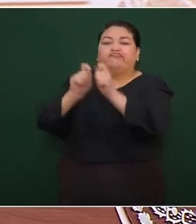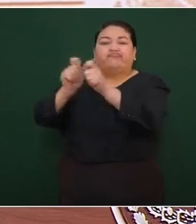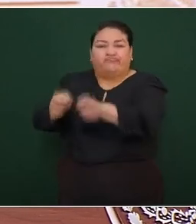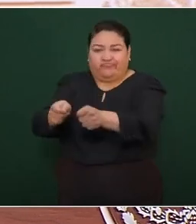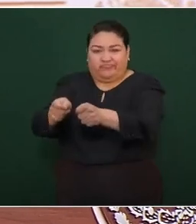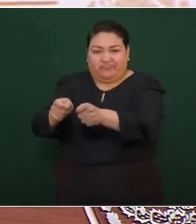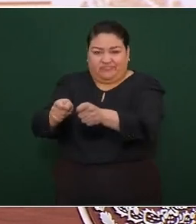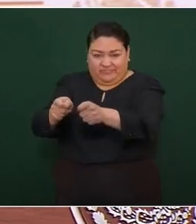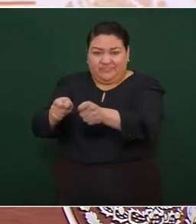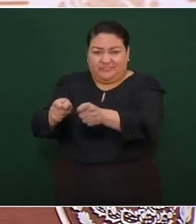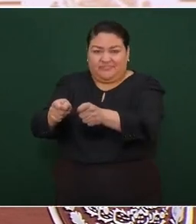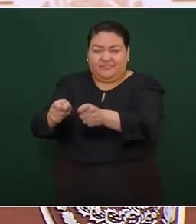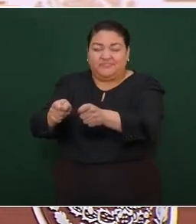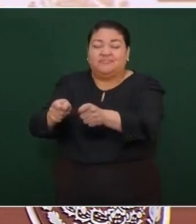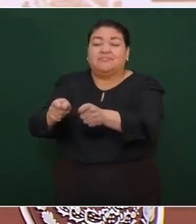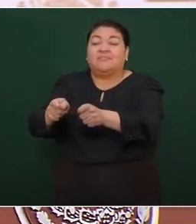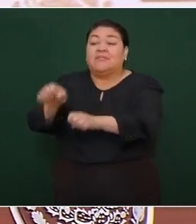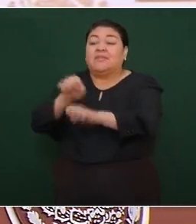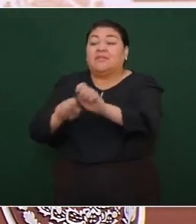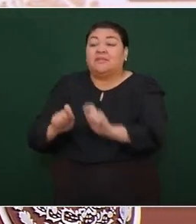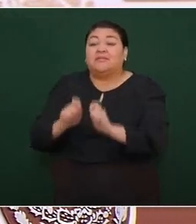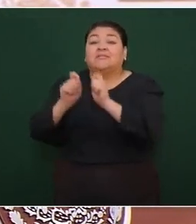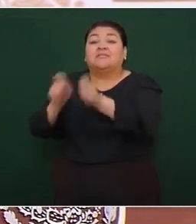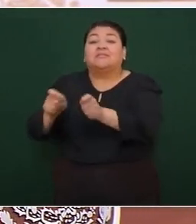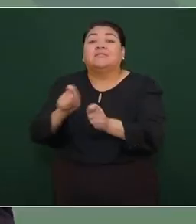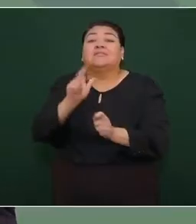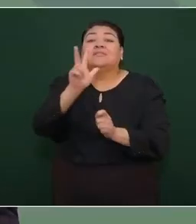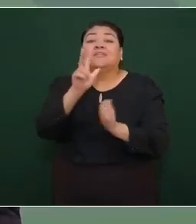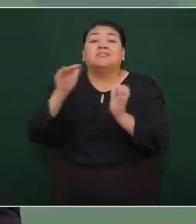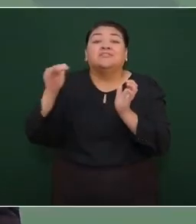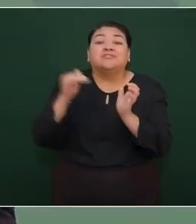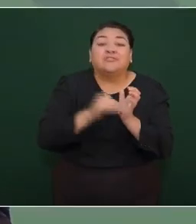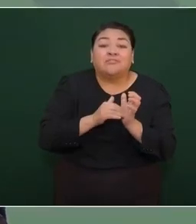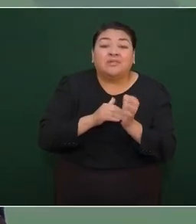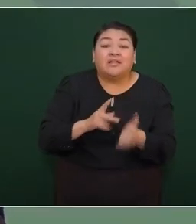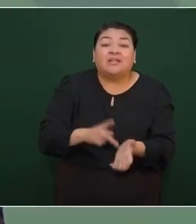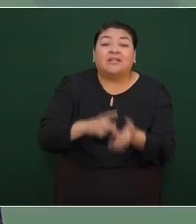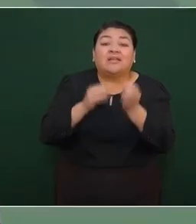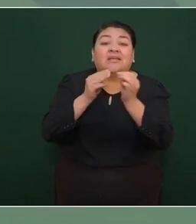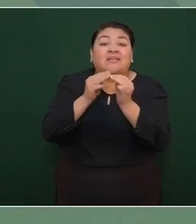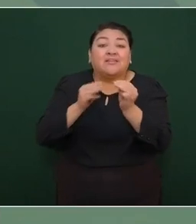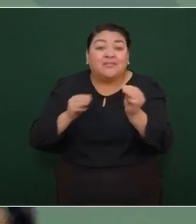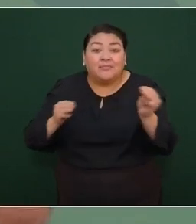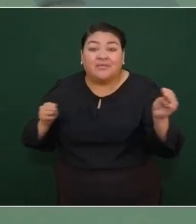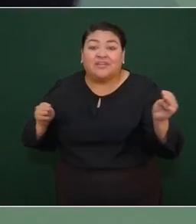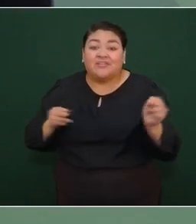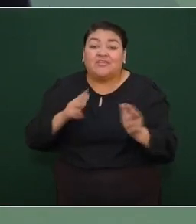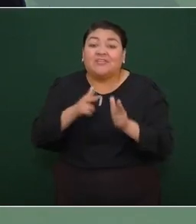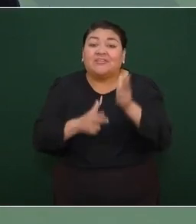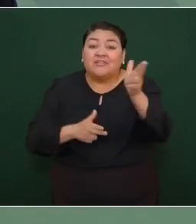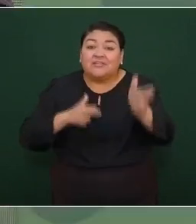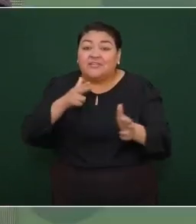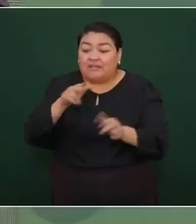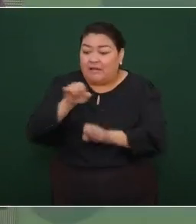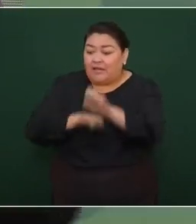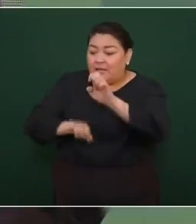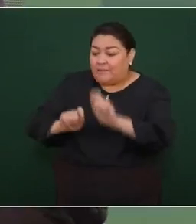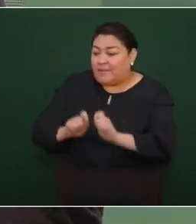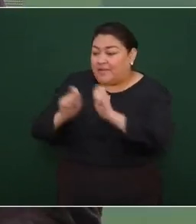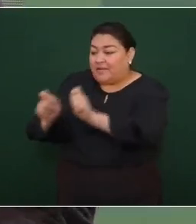entregaron 18 mil kilómetros de vías férreas a dos empresas